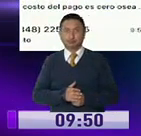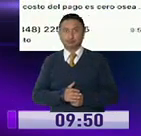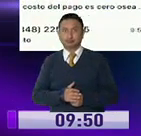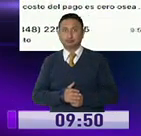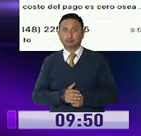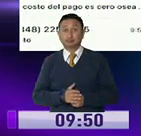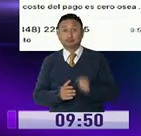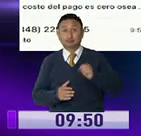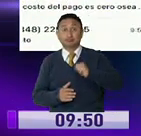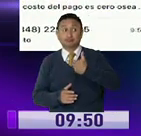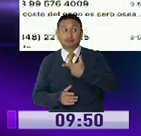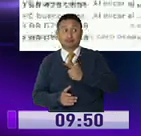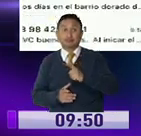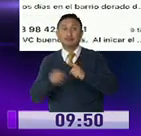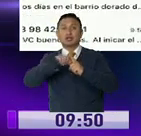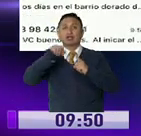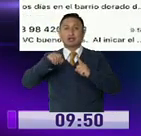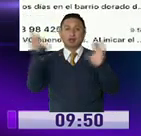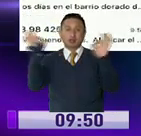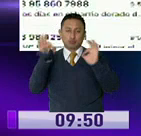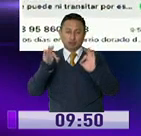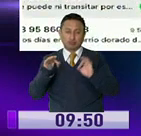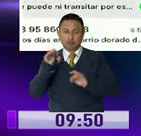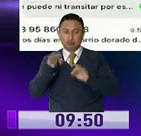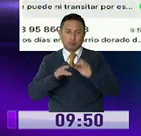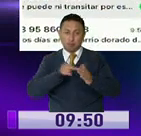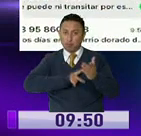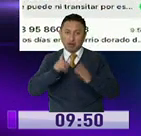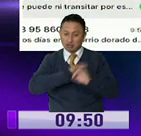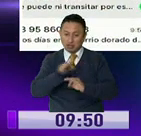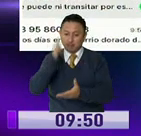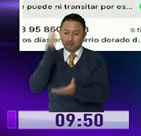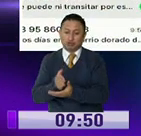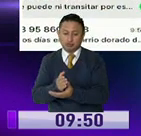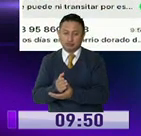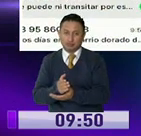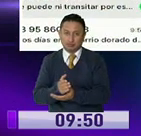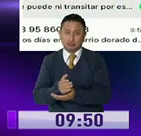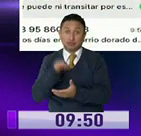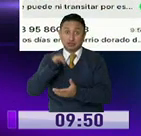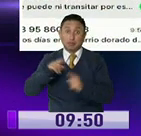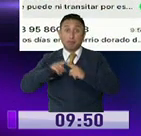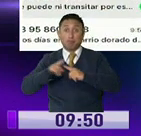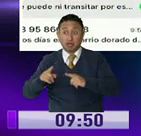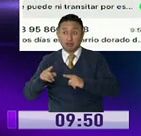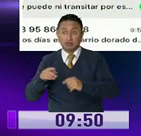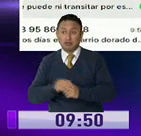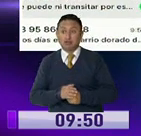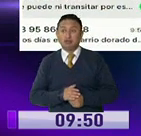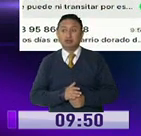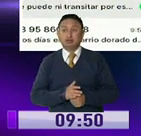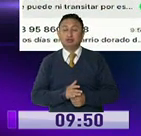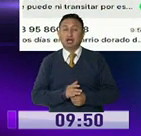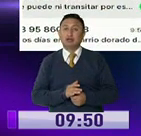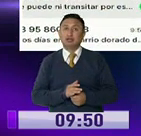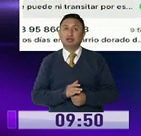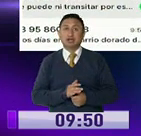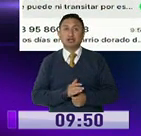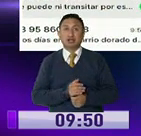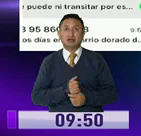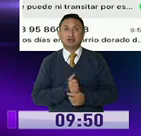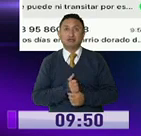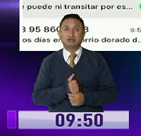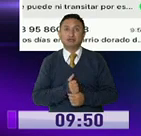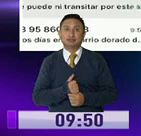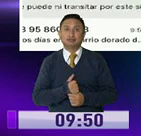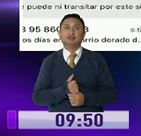midiendo porque, claro, es un sistema automático, yo entiendo. No pagaron, se corta, pero el gobierno tiene que medir. Yo creo que